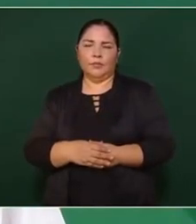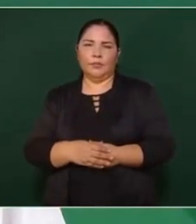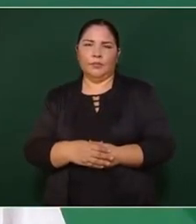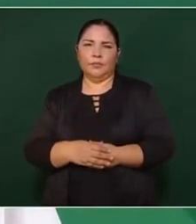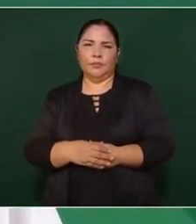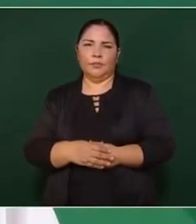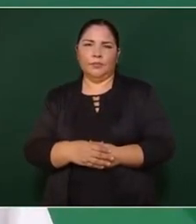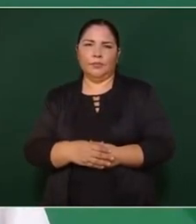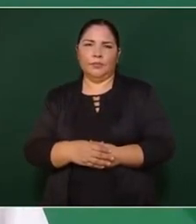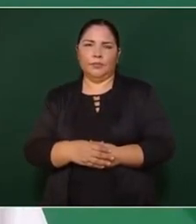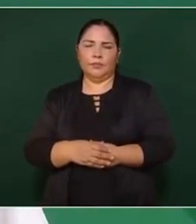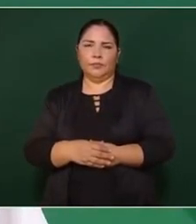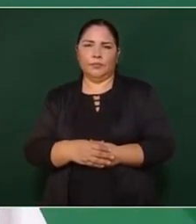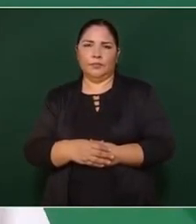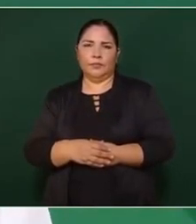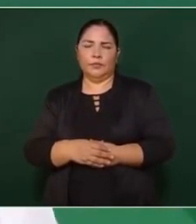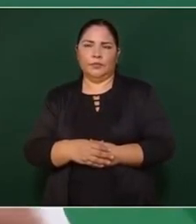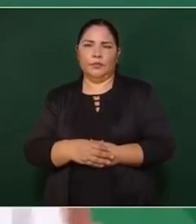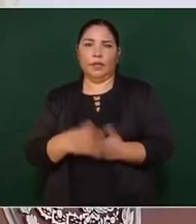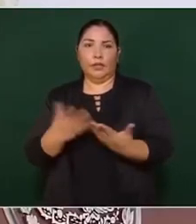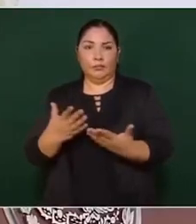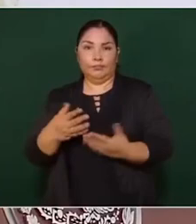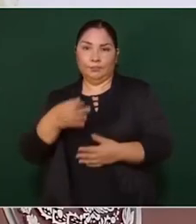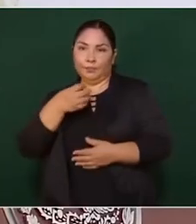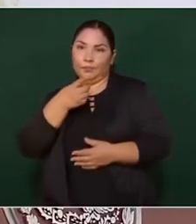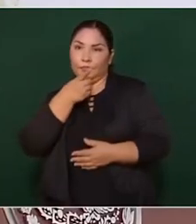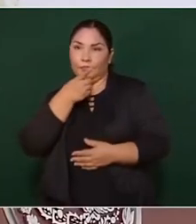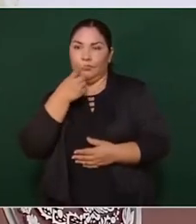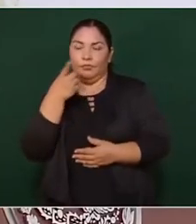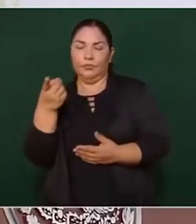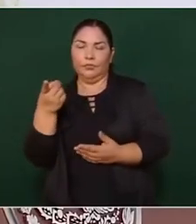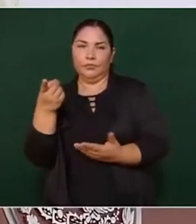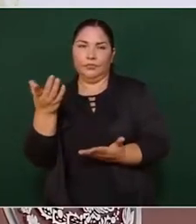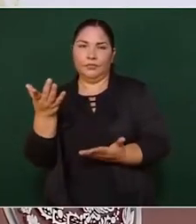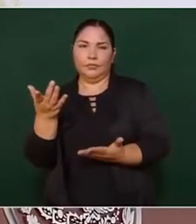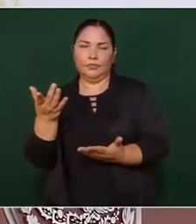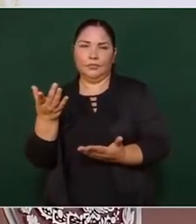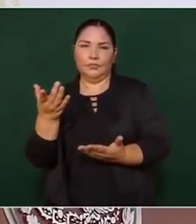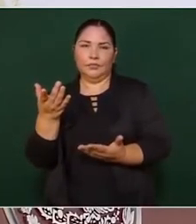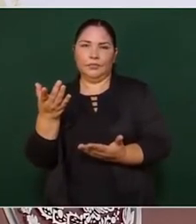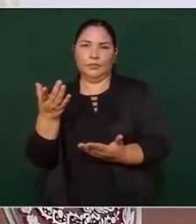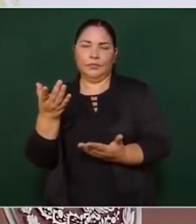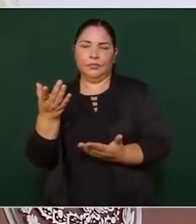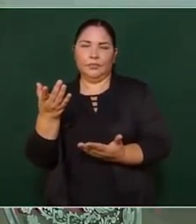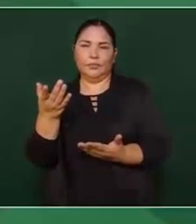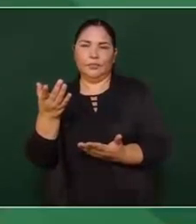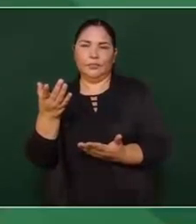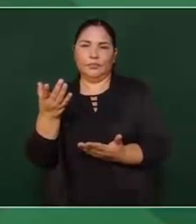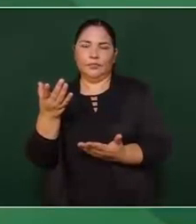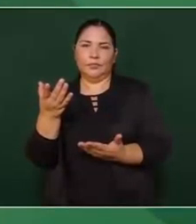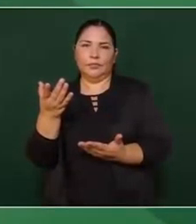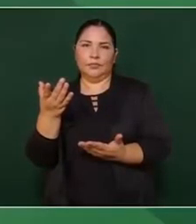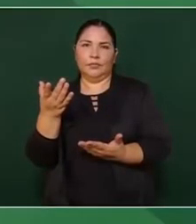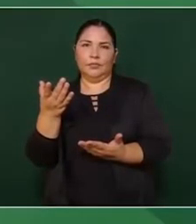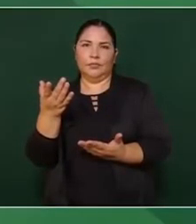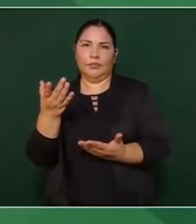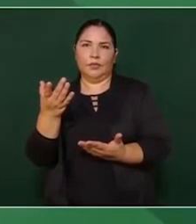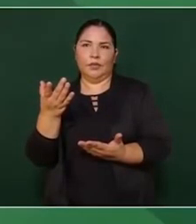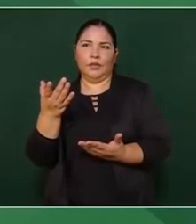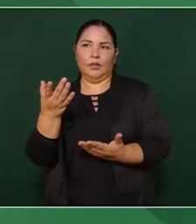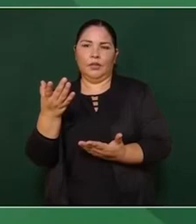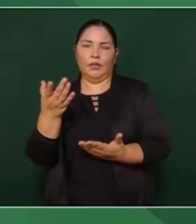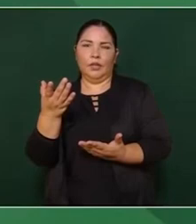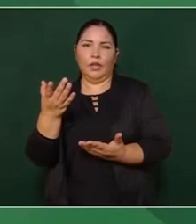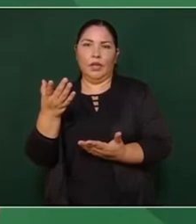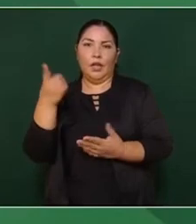Y le comentaba esto, en la Constitución